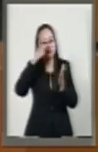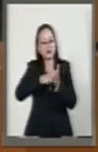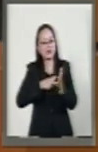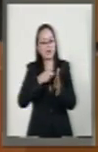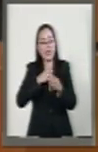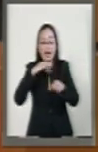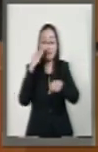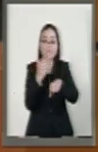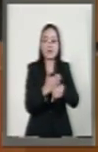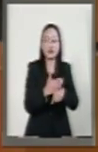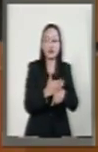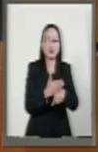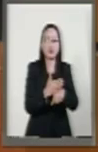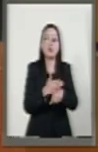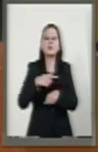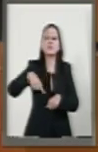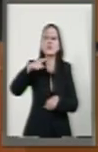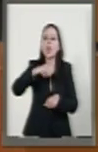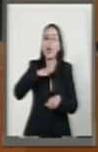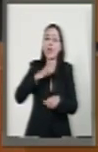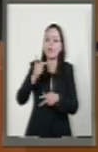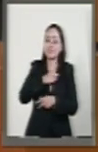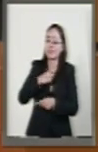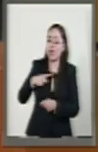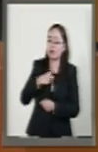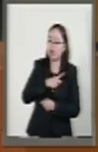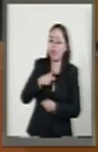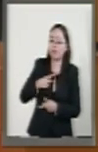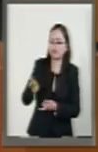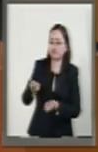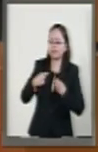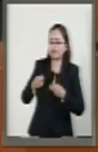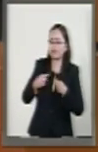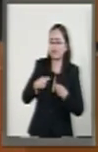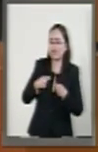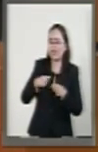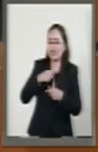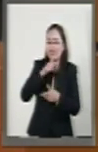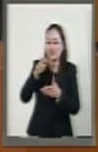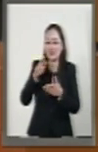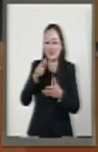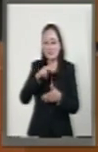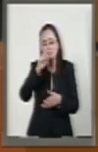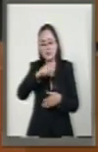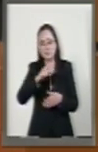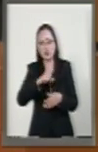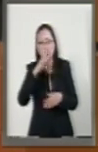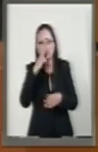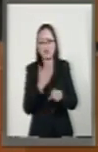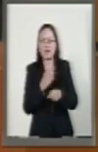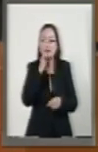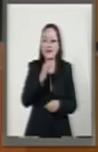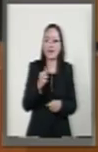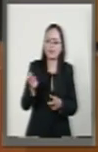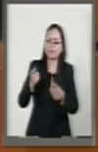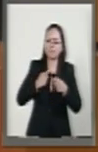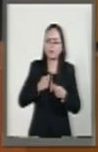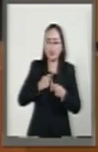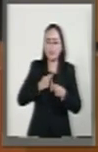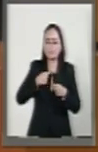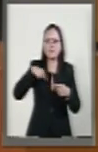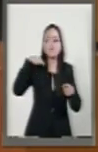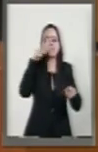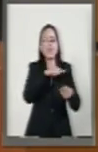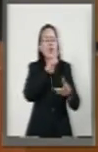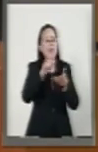sanciones de quienes adquieran deuda de manera irregular, simple y sencillamente se dirige a las